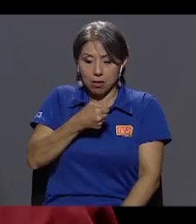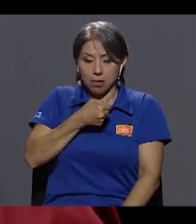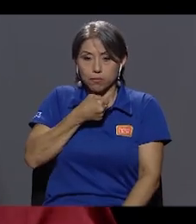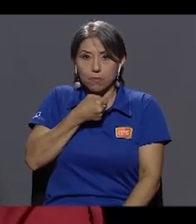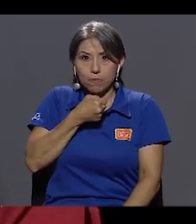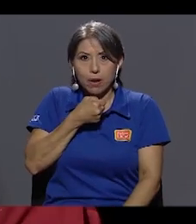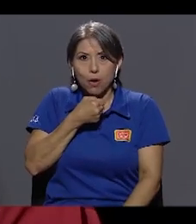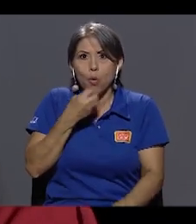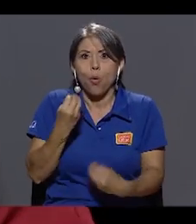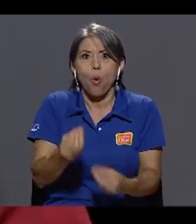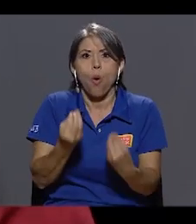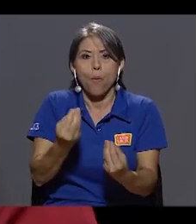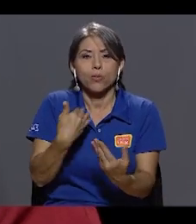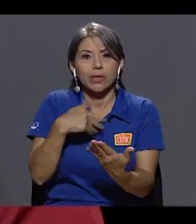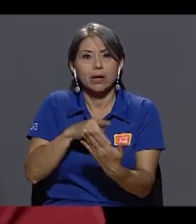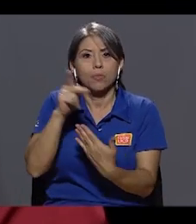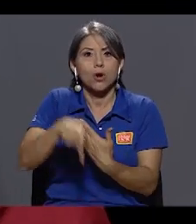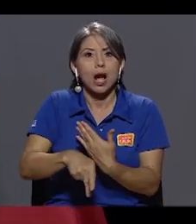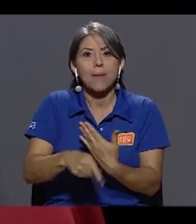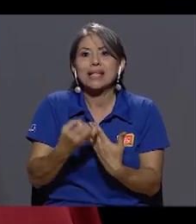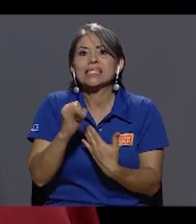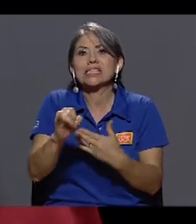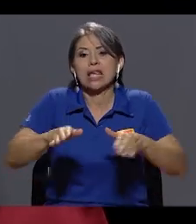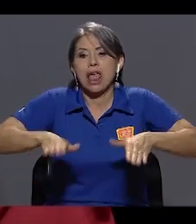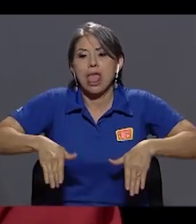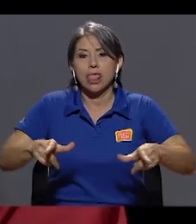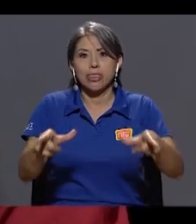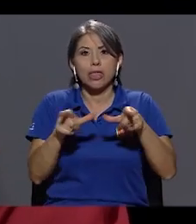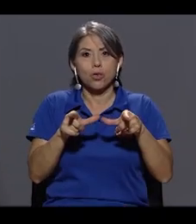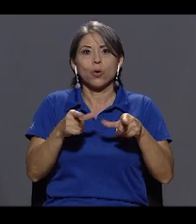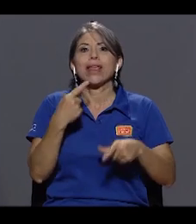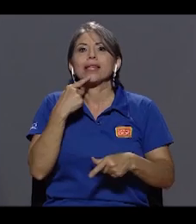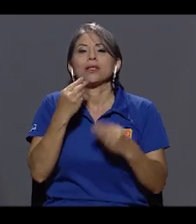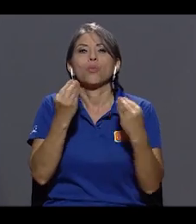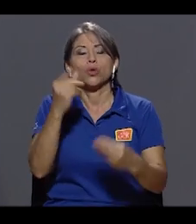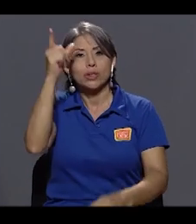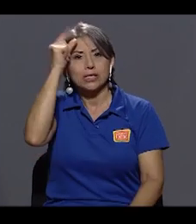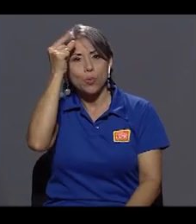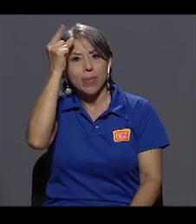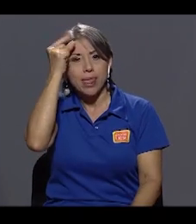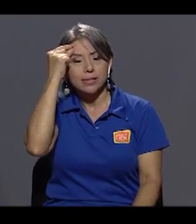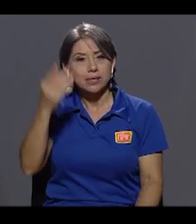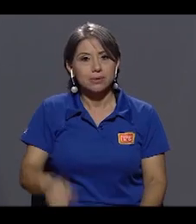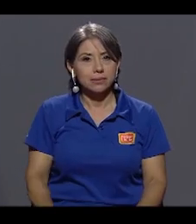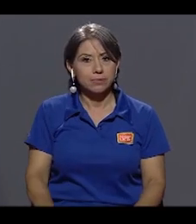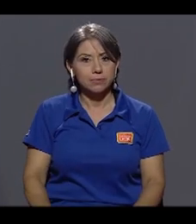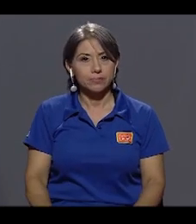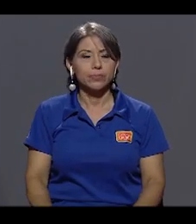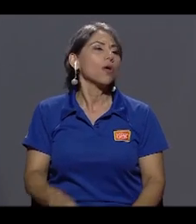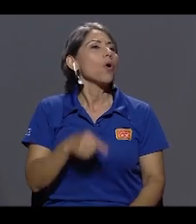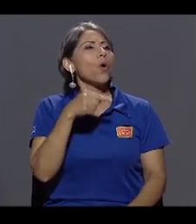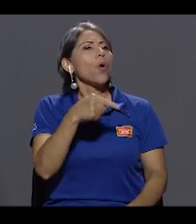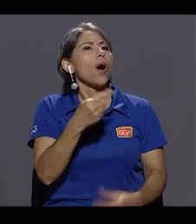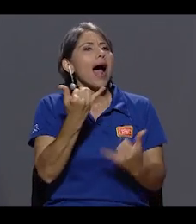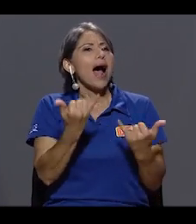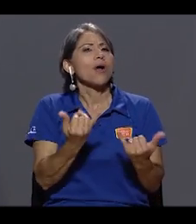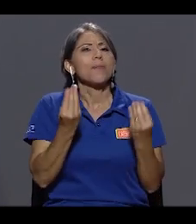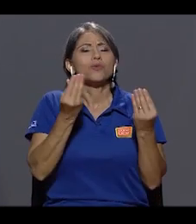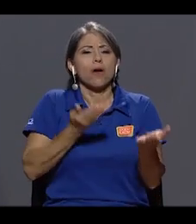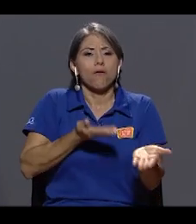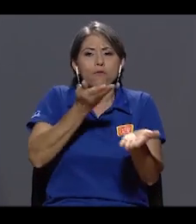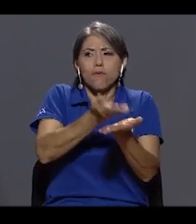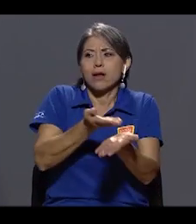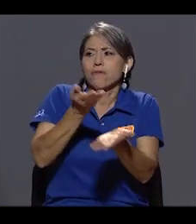tener un programa sin ser titulado y decir un montón de estupideces. ¿Cómo se reinventa uno ante tanta oferta? Y lo digo